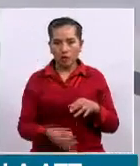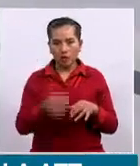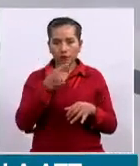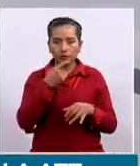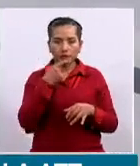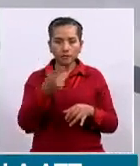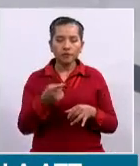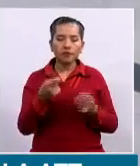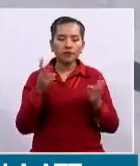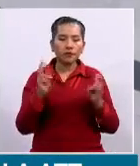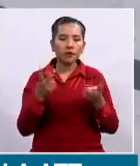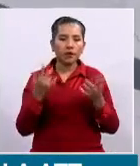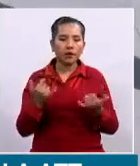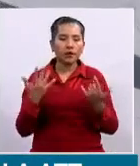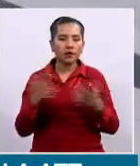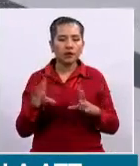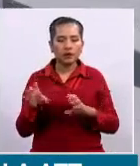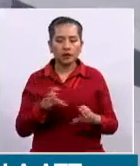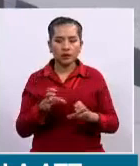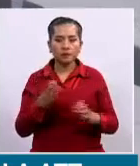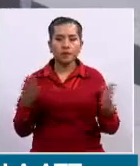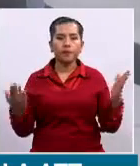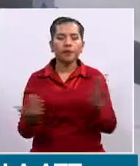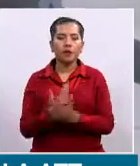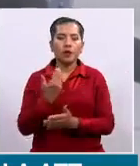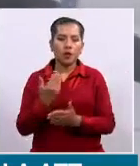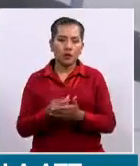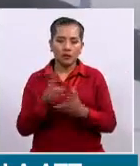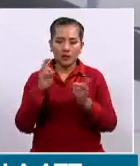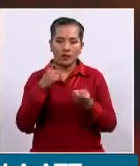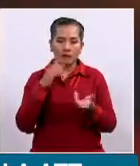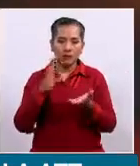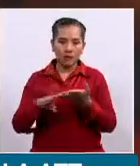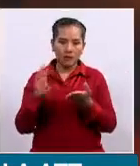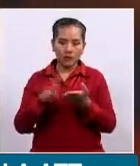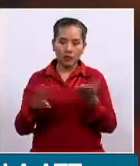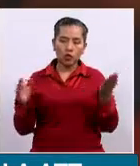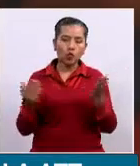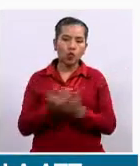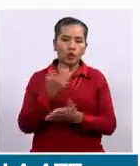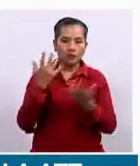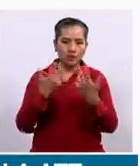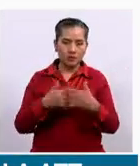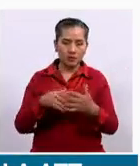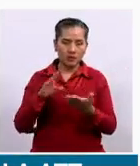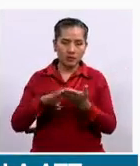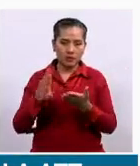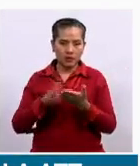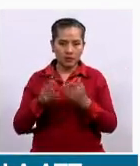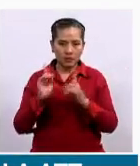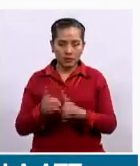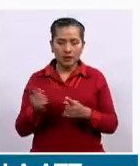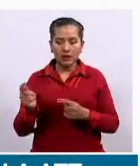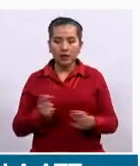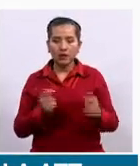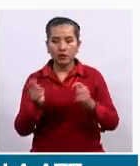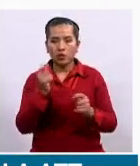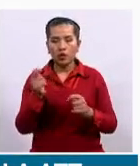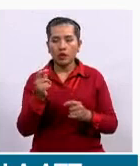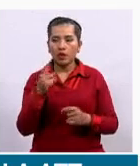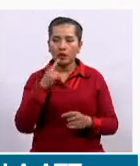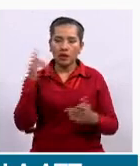ha realizado la renovación de su autorización, pero como compañía de servicio de transporte aéreo